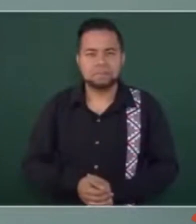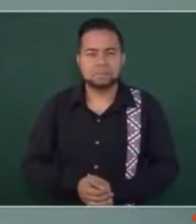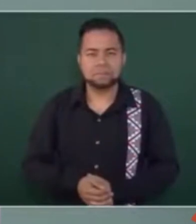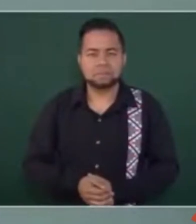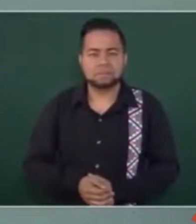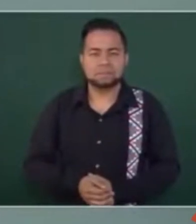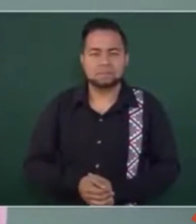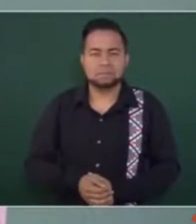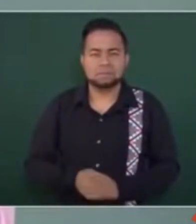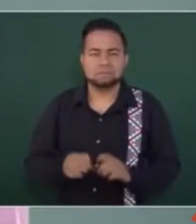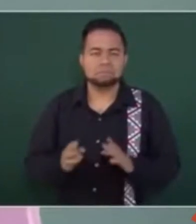primera generación no